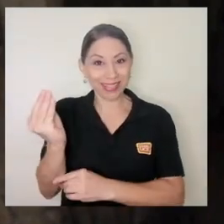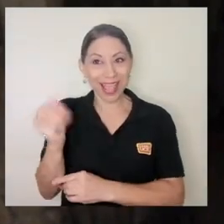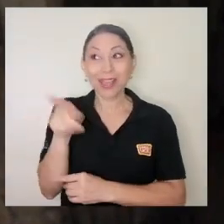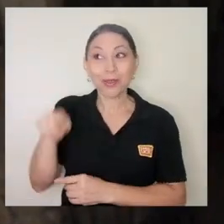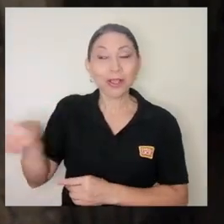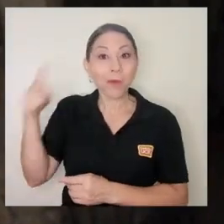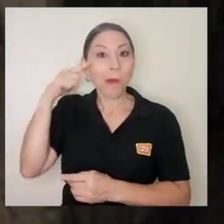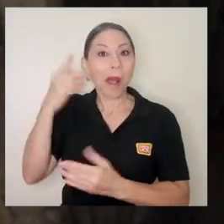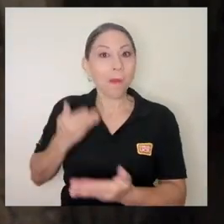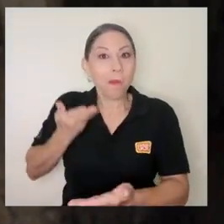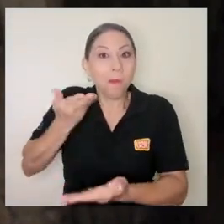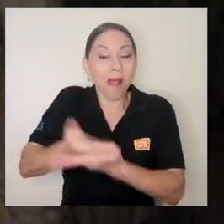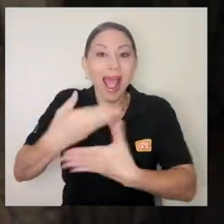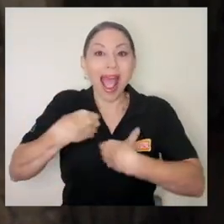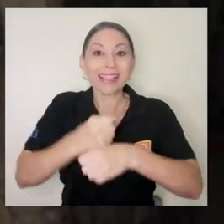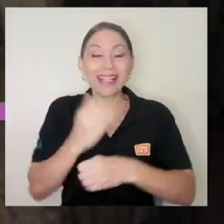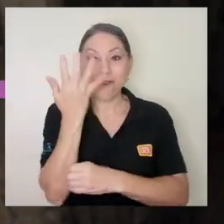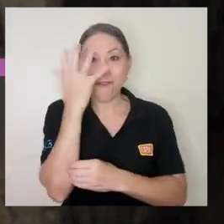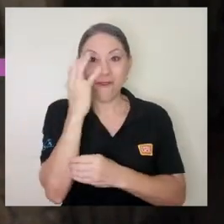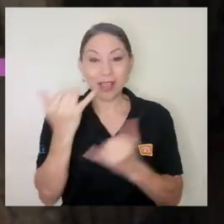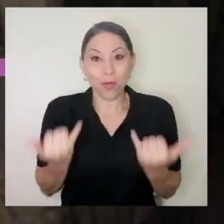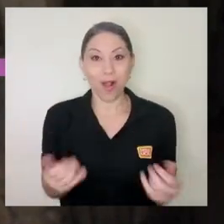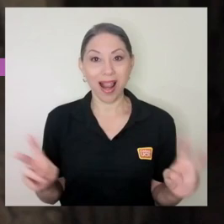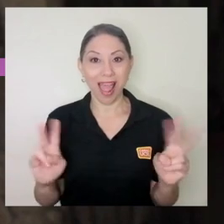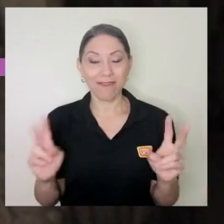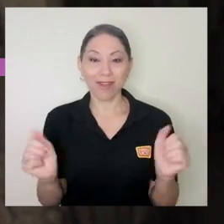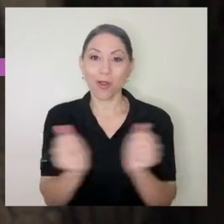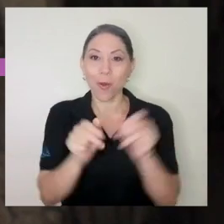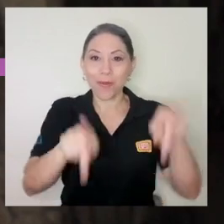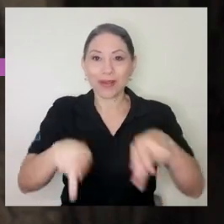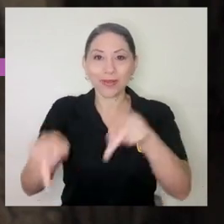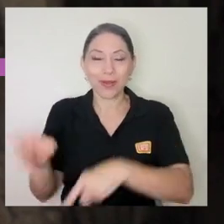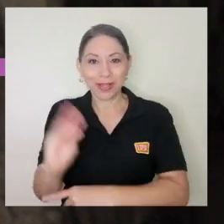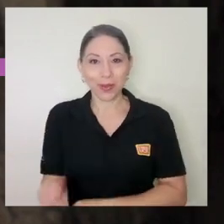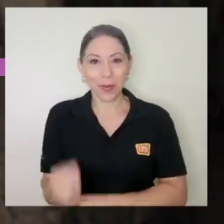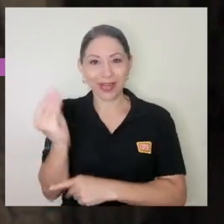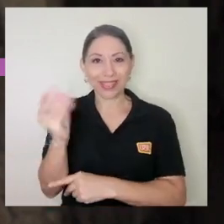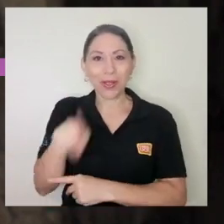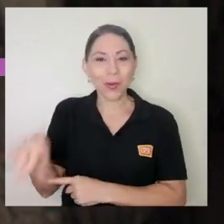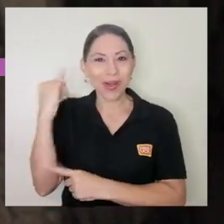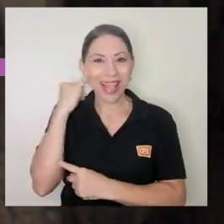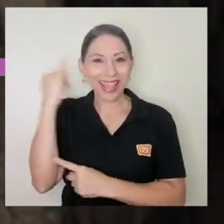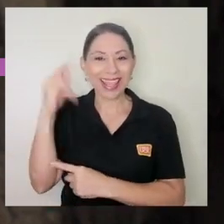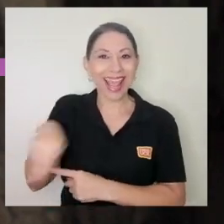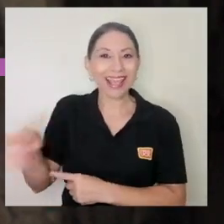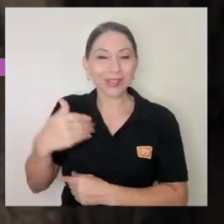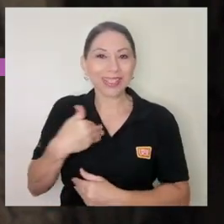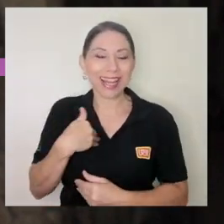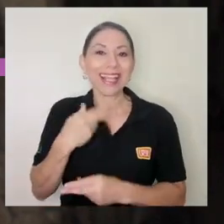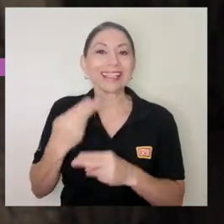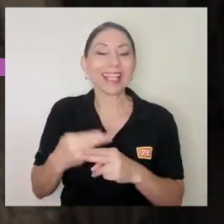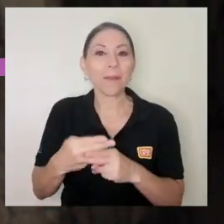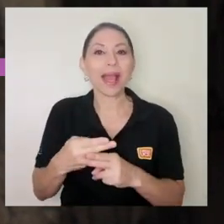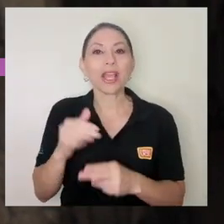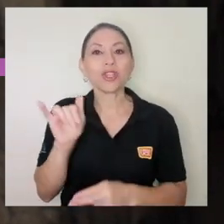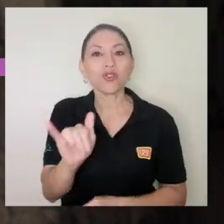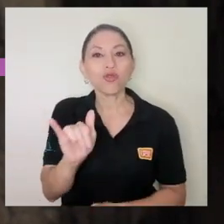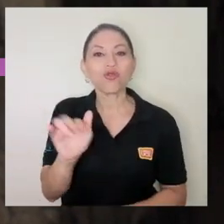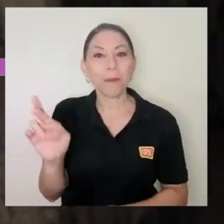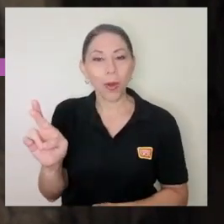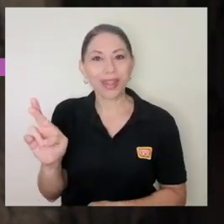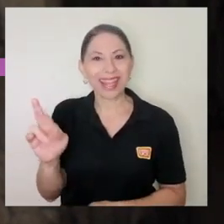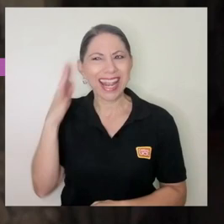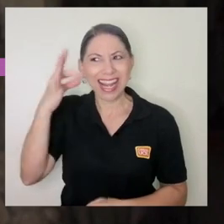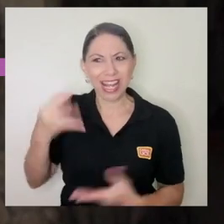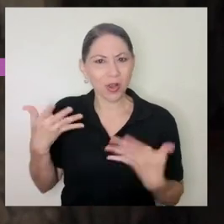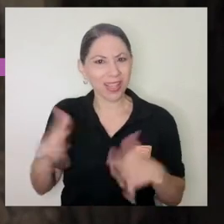posibilidad de hacer un Facebook Live con personas adolescentes y jóvenes de una iniciativa que ellos tienen que se llama You Reporter que han venido haciendo creo que van